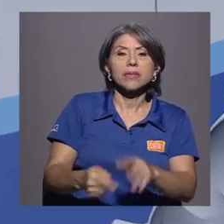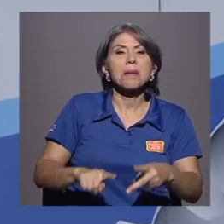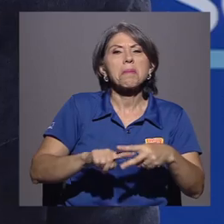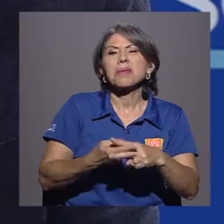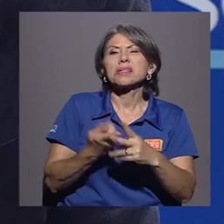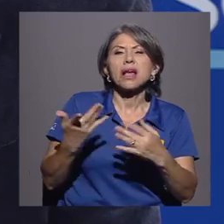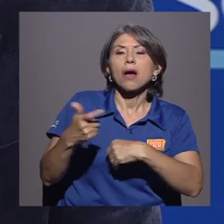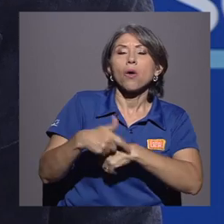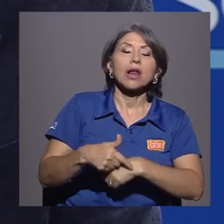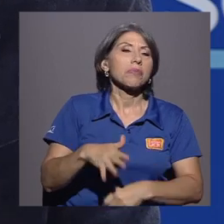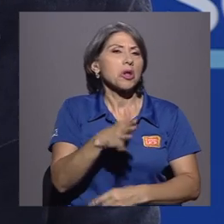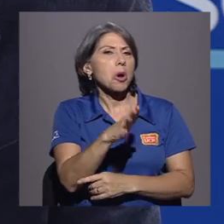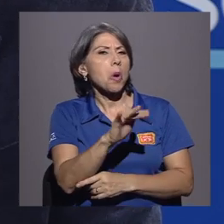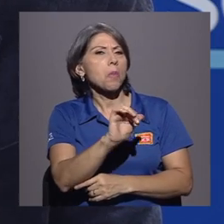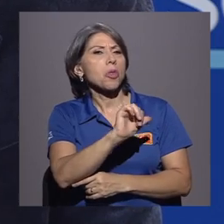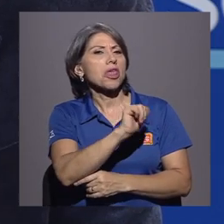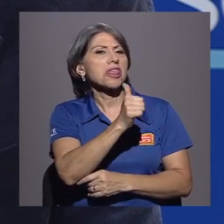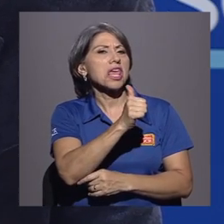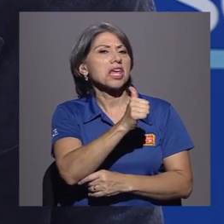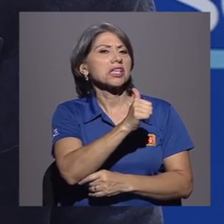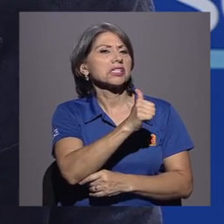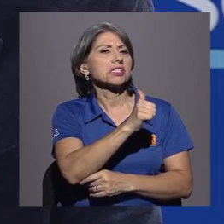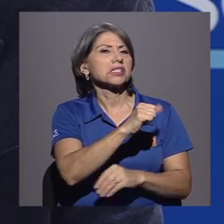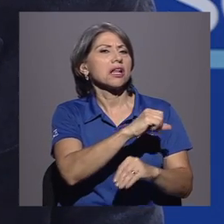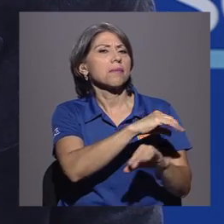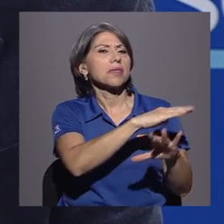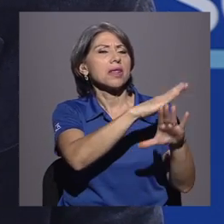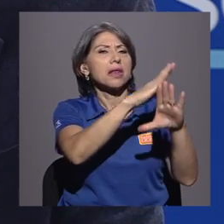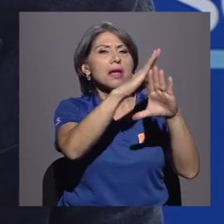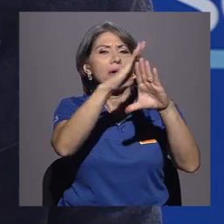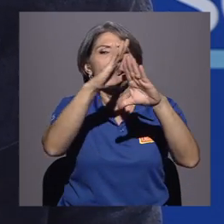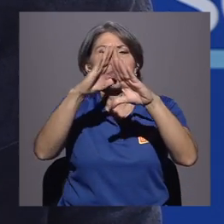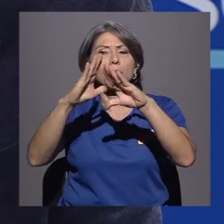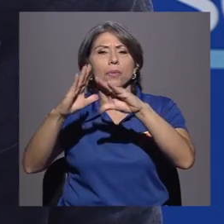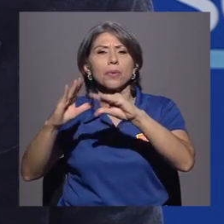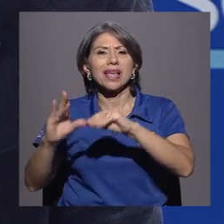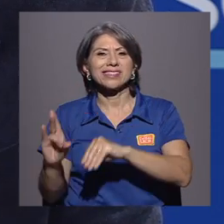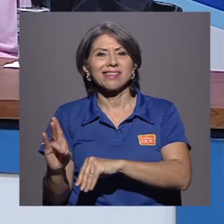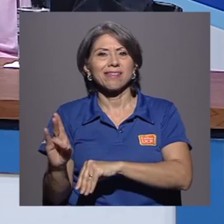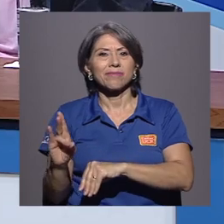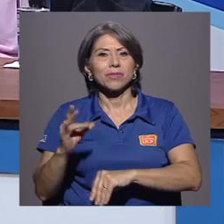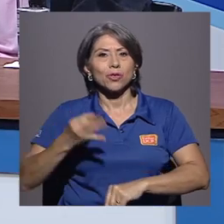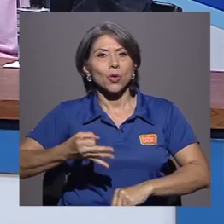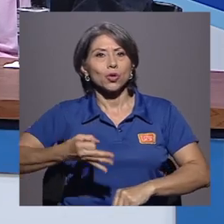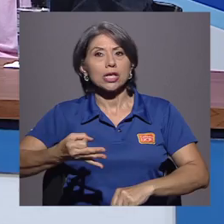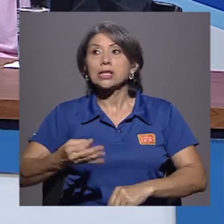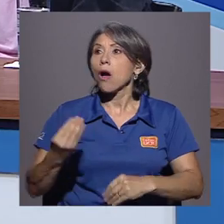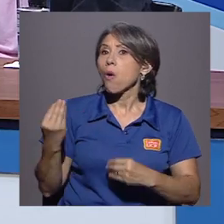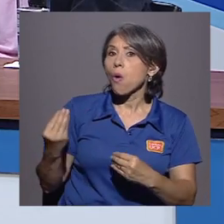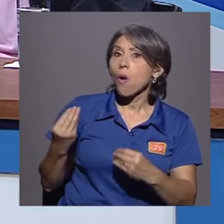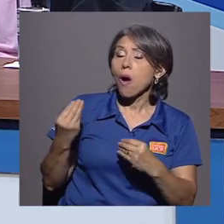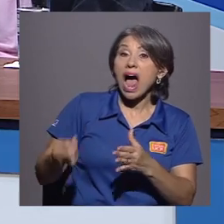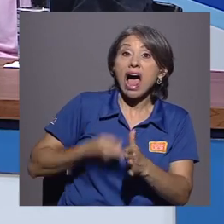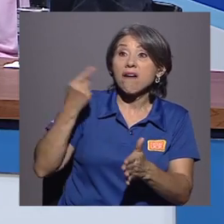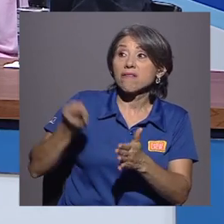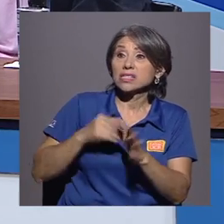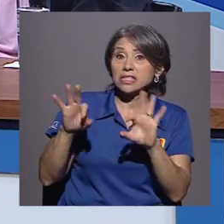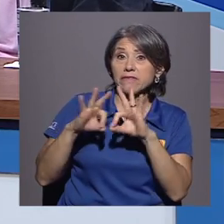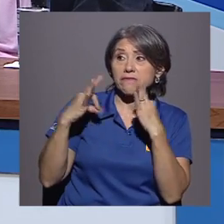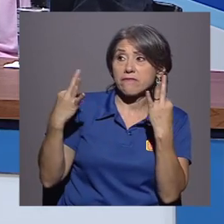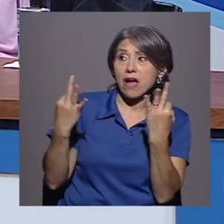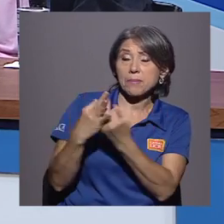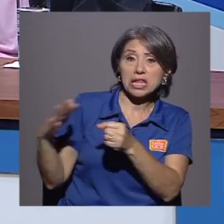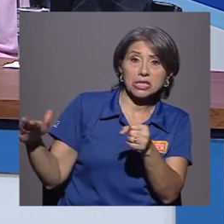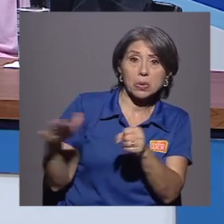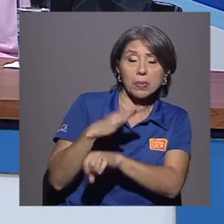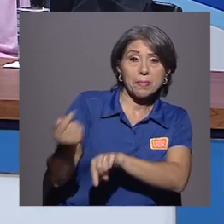Es como de 10 a 7 de la noche. Así es, yo he visto que vienen familias, inclusive vienen a veces incluso